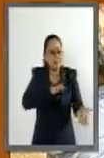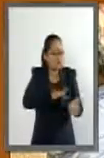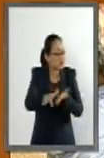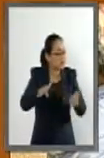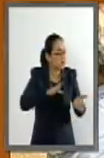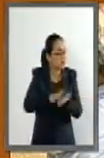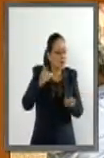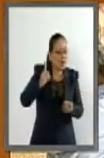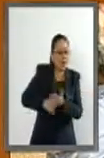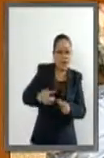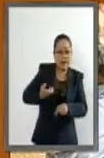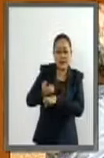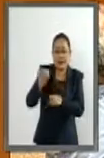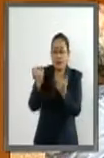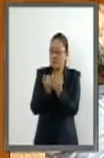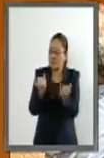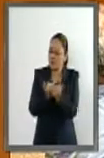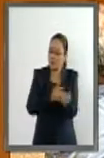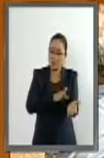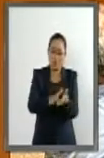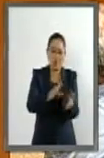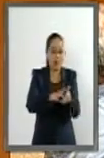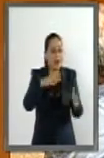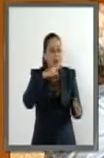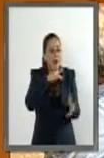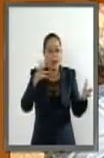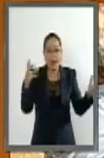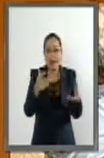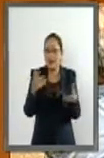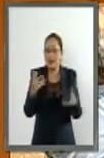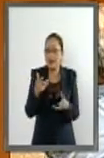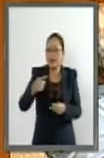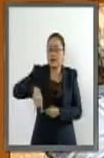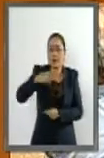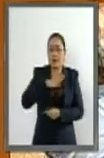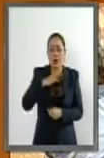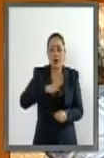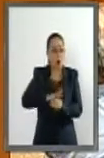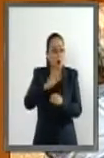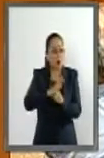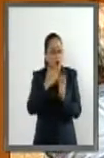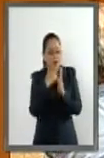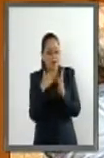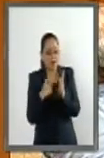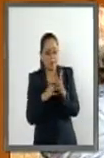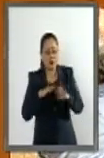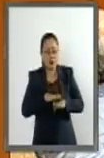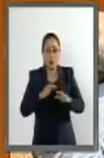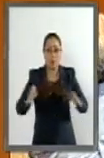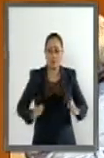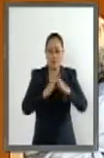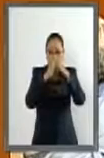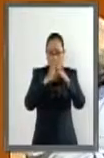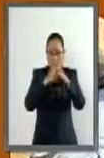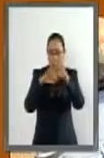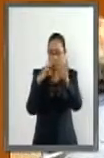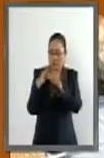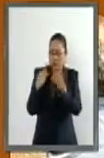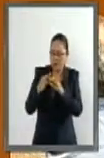entidades federativas. Los protocolos de emergencia se activaron inmediatamente y se